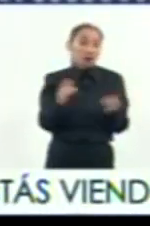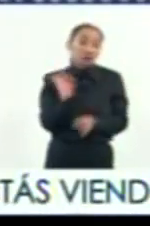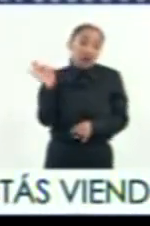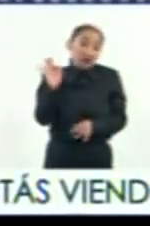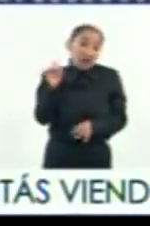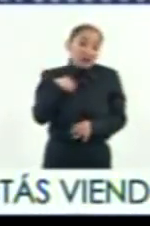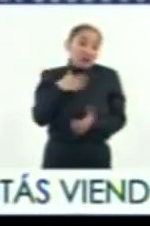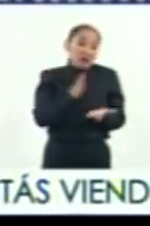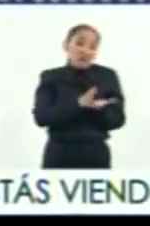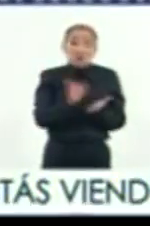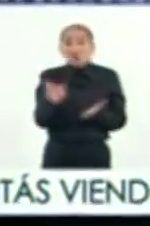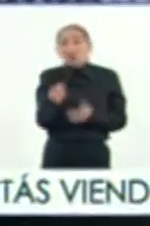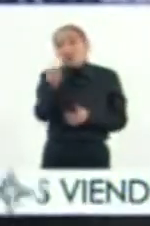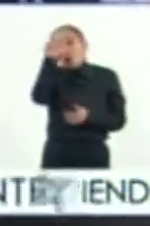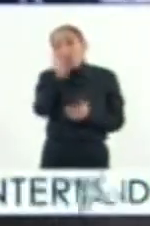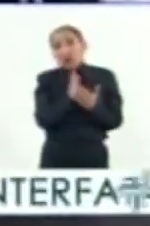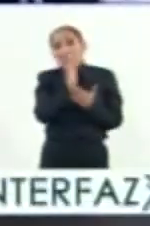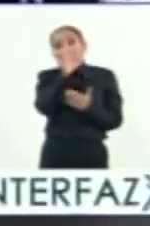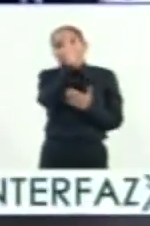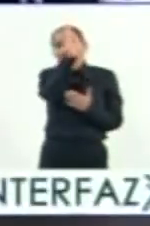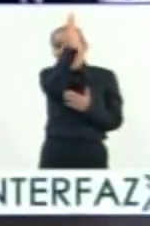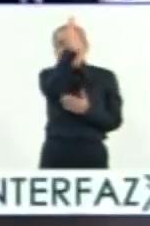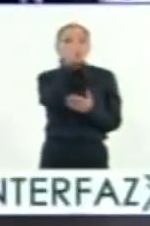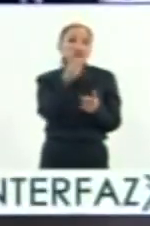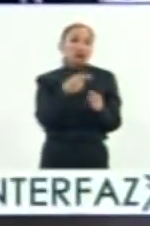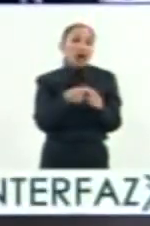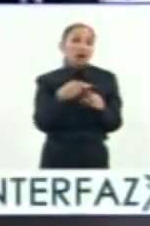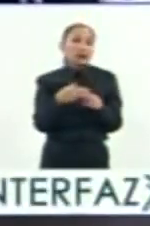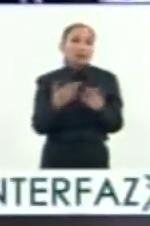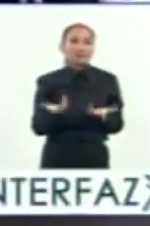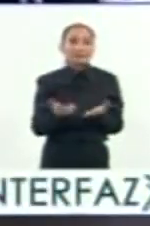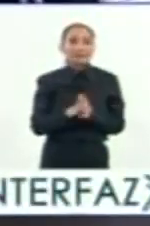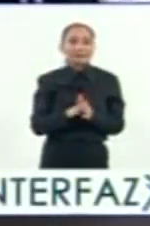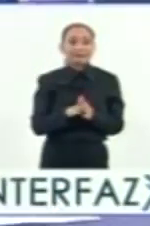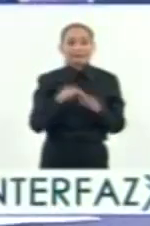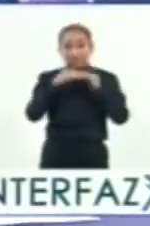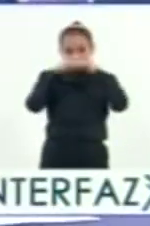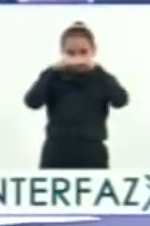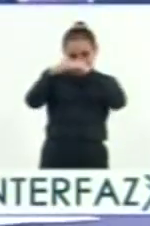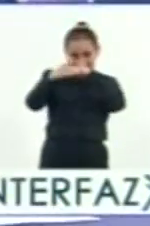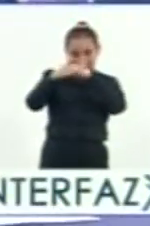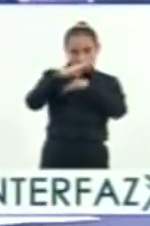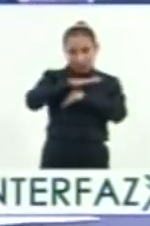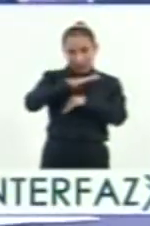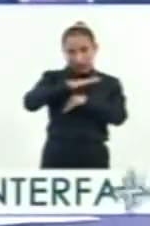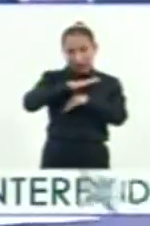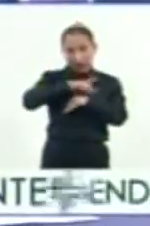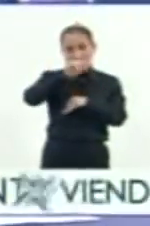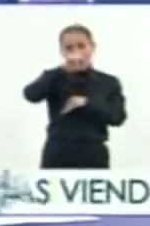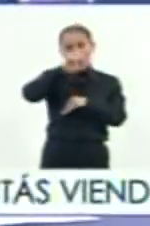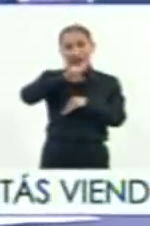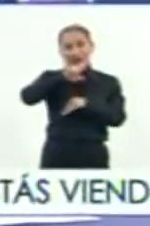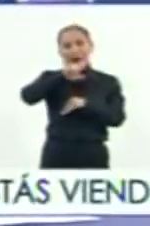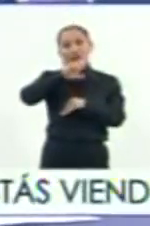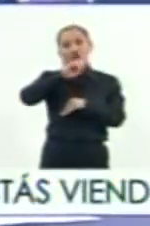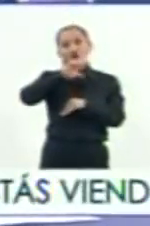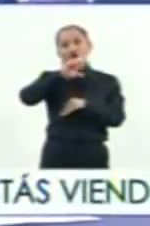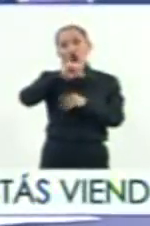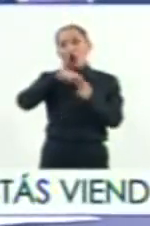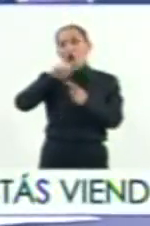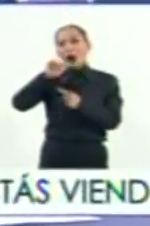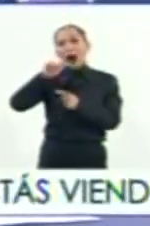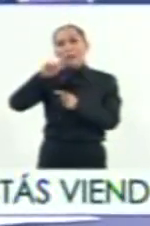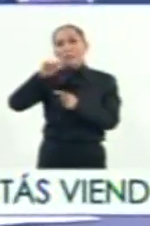Tal vez si se hubiera ido hacia el norte y pasando hacia los llanos que están, hacia Texcoco, hacia Apan,